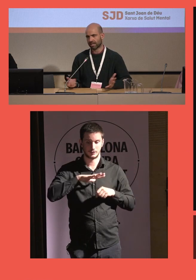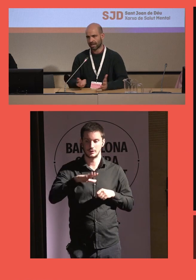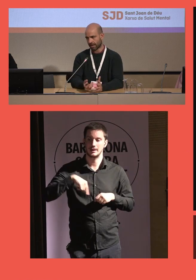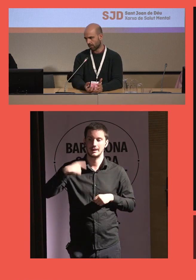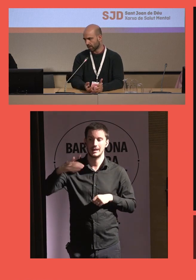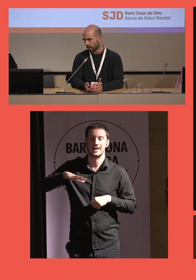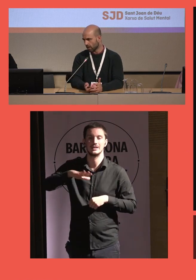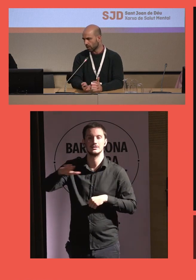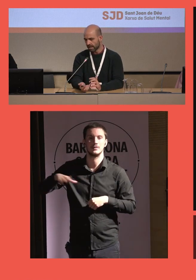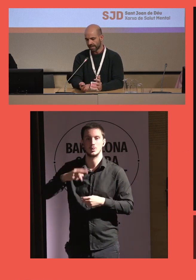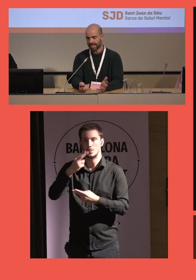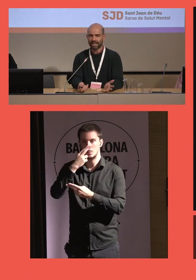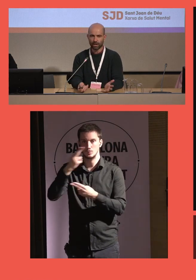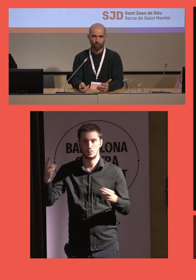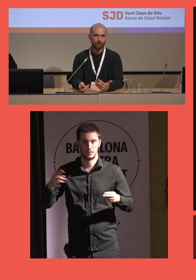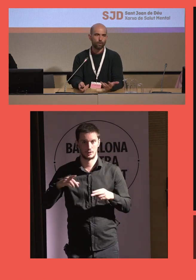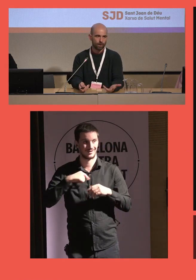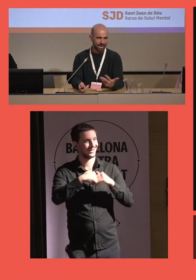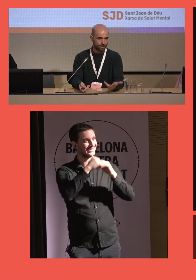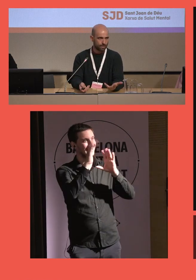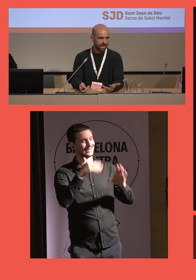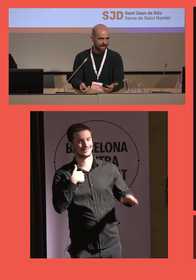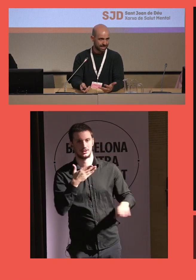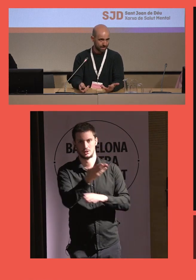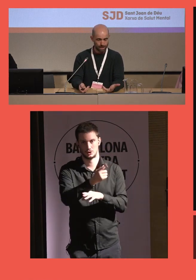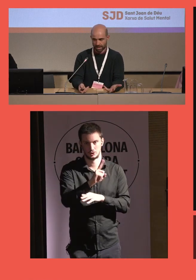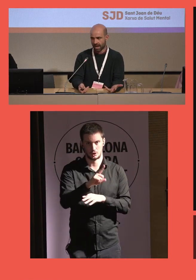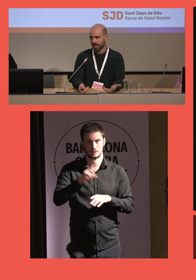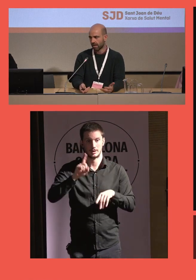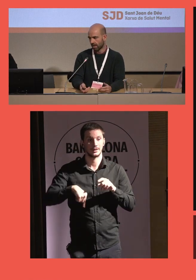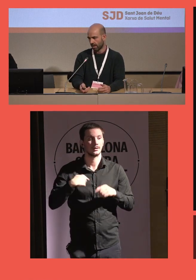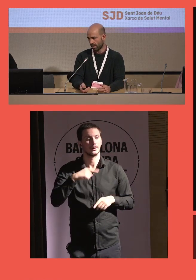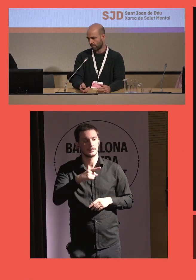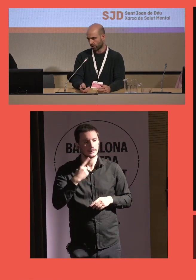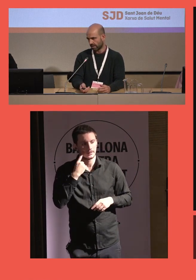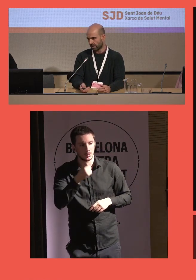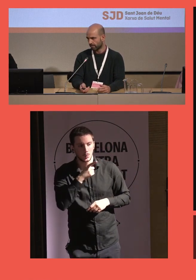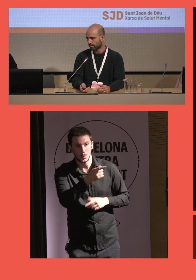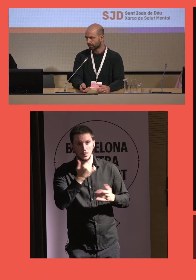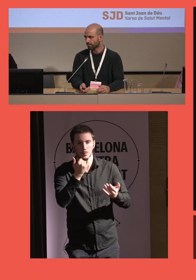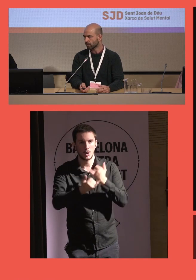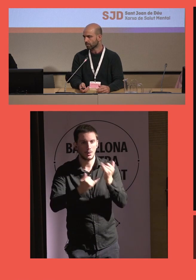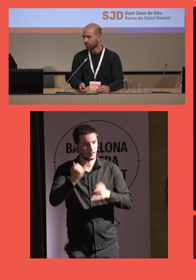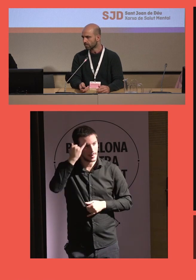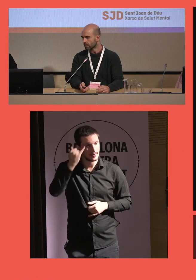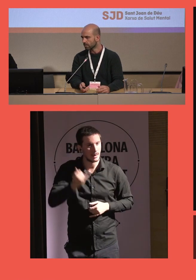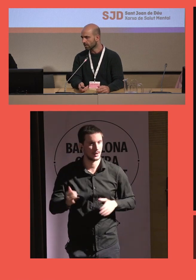público, no se realizan a domicilio y que no haya un problema de demencia importante.